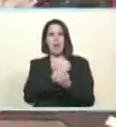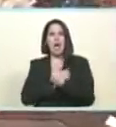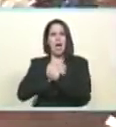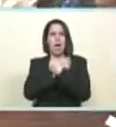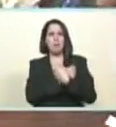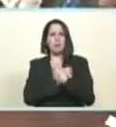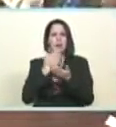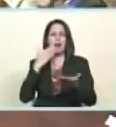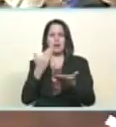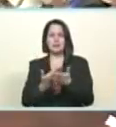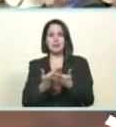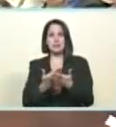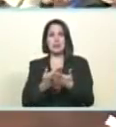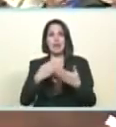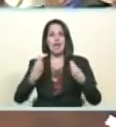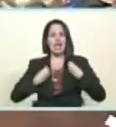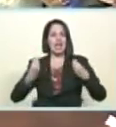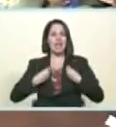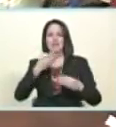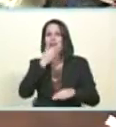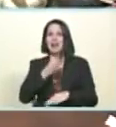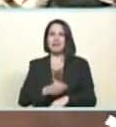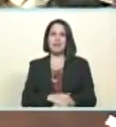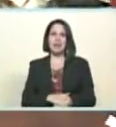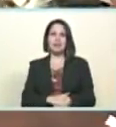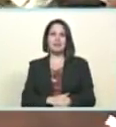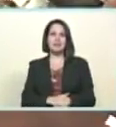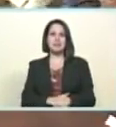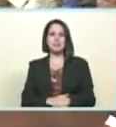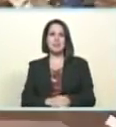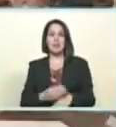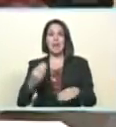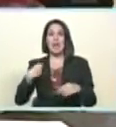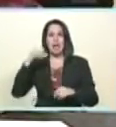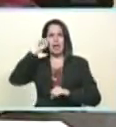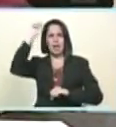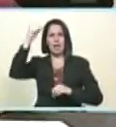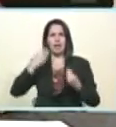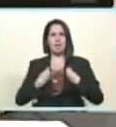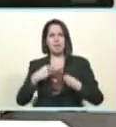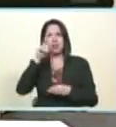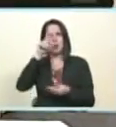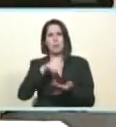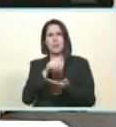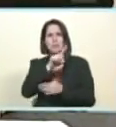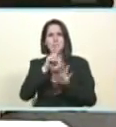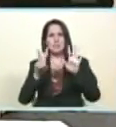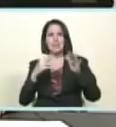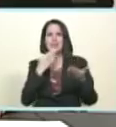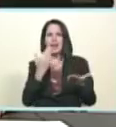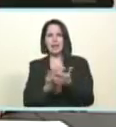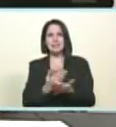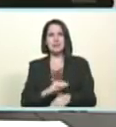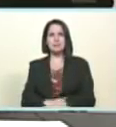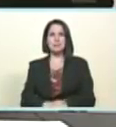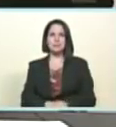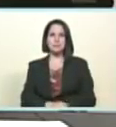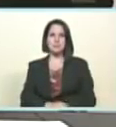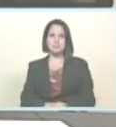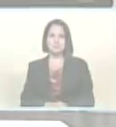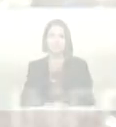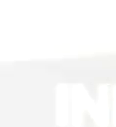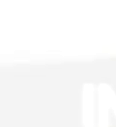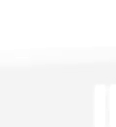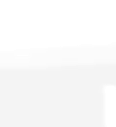.444 a 456.507 bolívares mensuales en todas las escalas de la administración pública